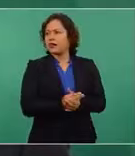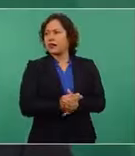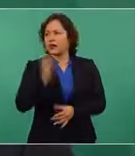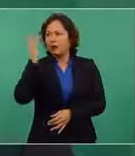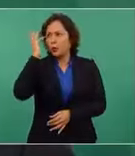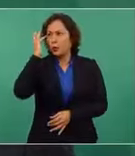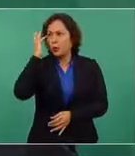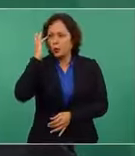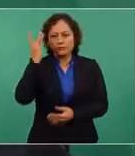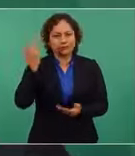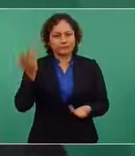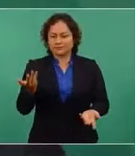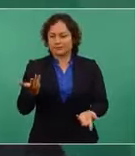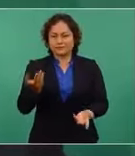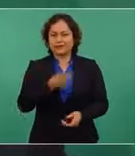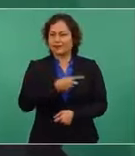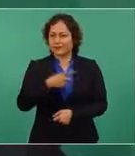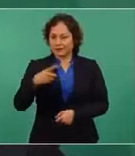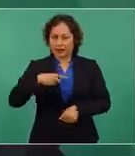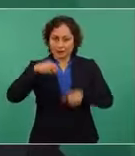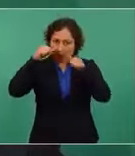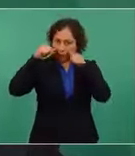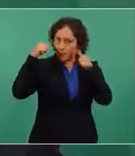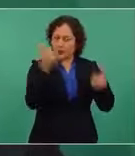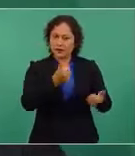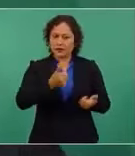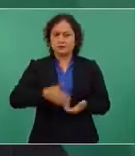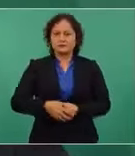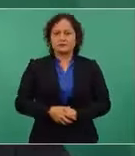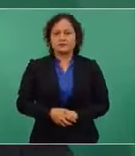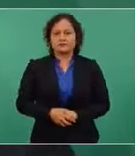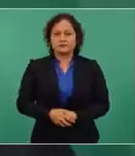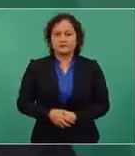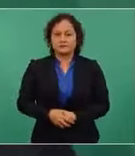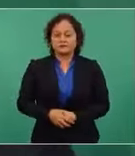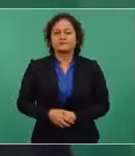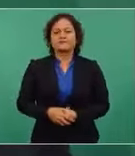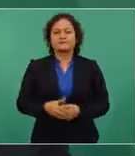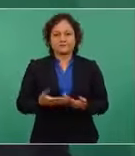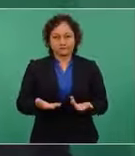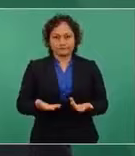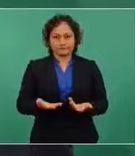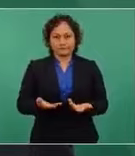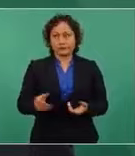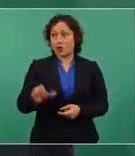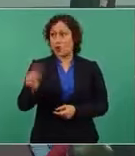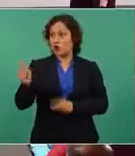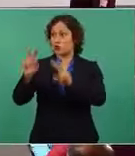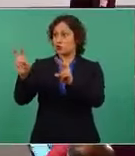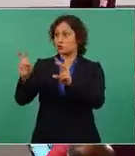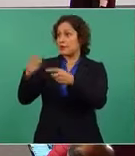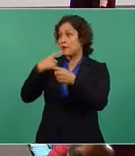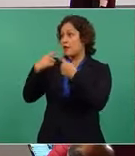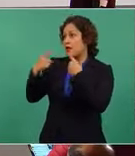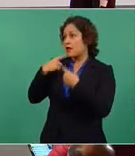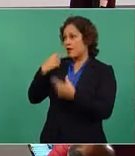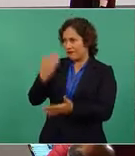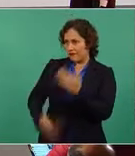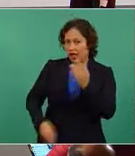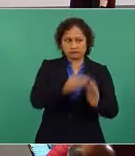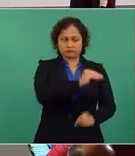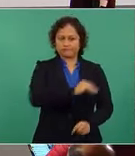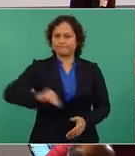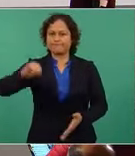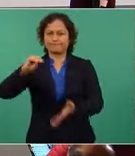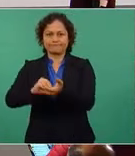hablar de otros temas y no tocar este asunto. Entonces, el día de ayer